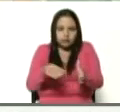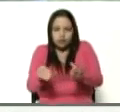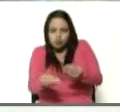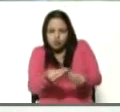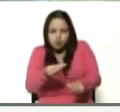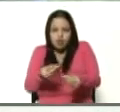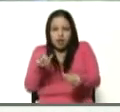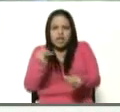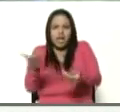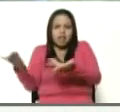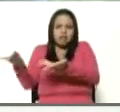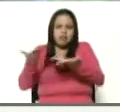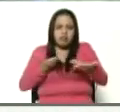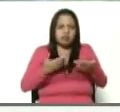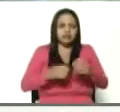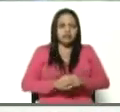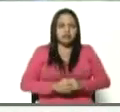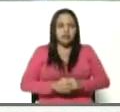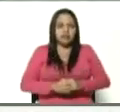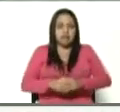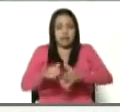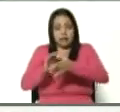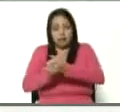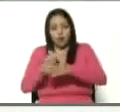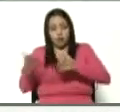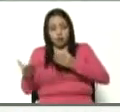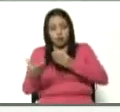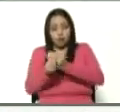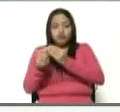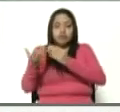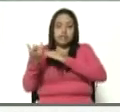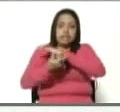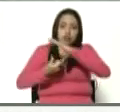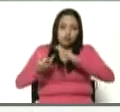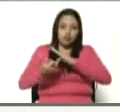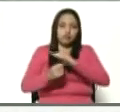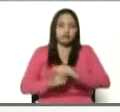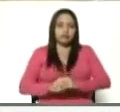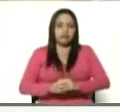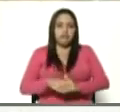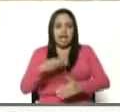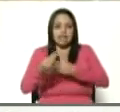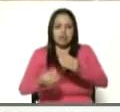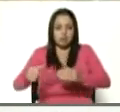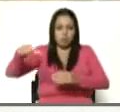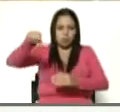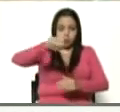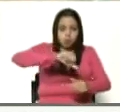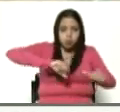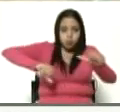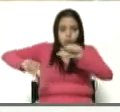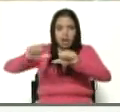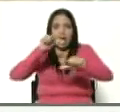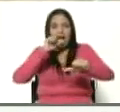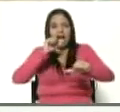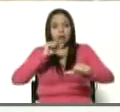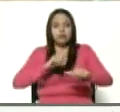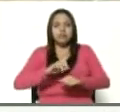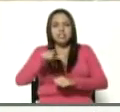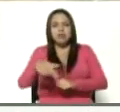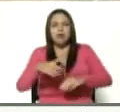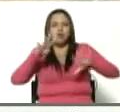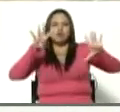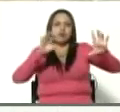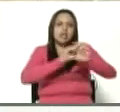el compañero Yader por mediante la institución, hacemos el riego, luego a las 9 de la mañana nos